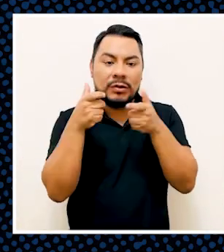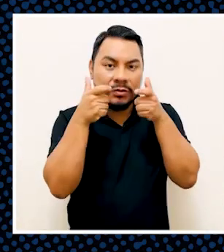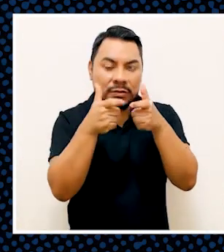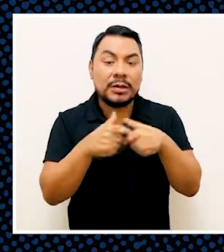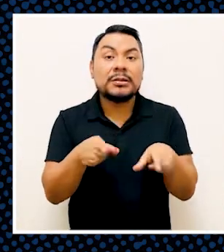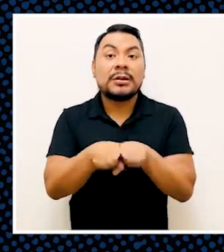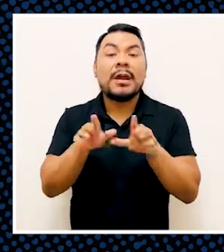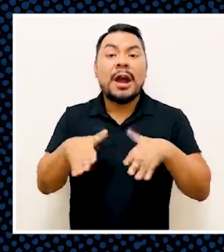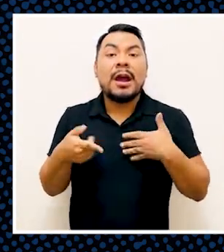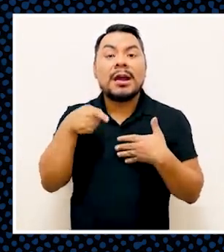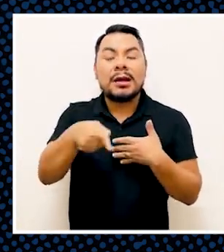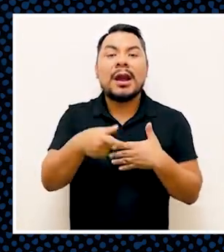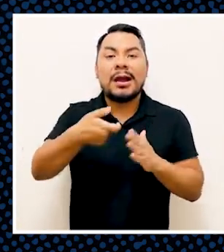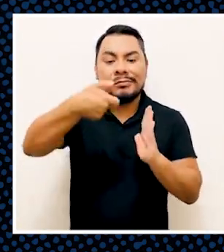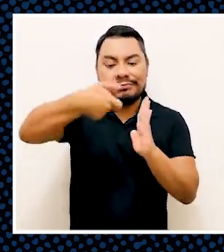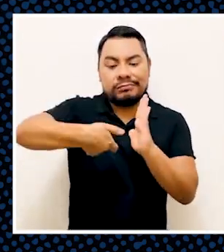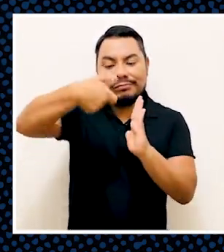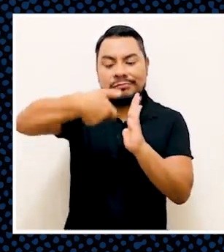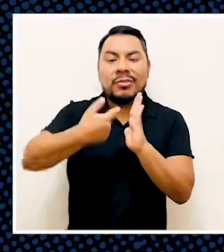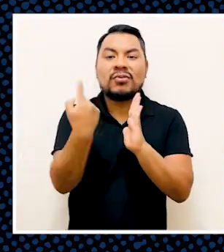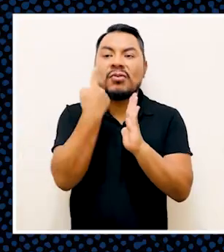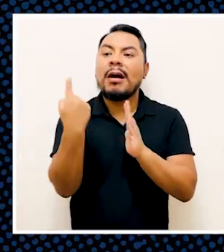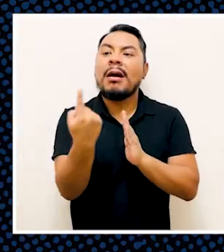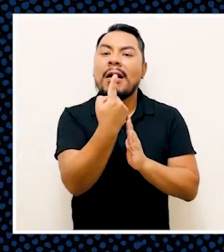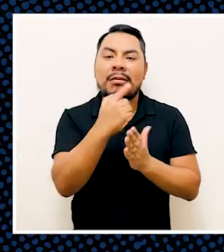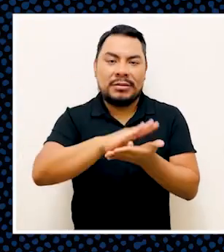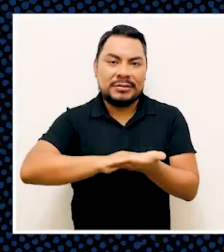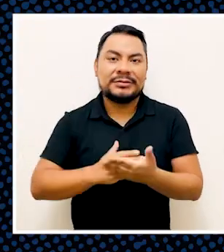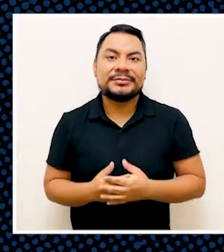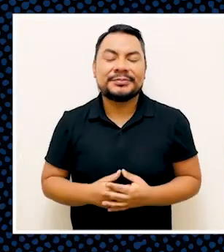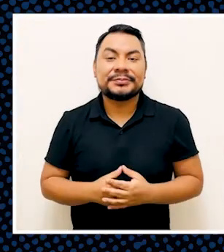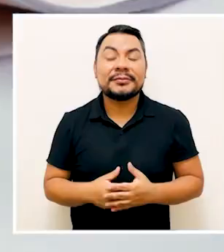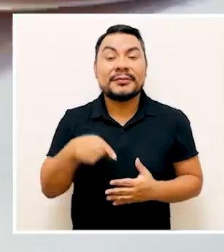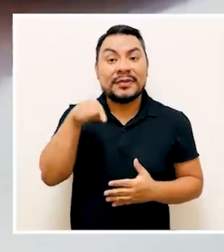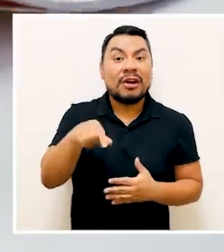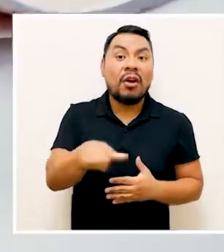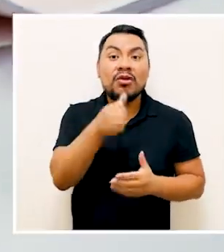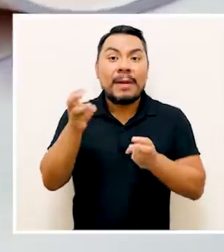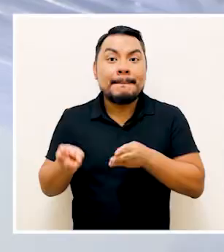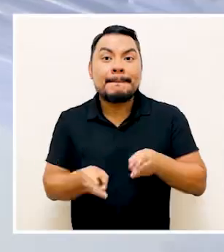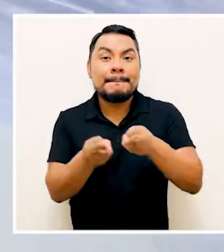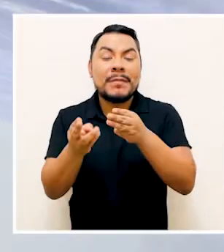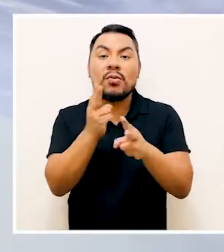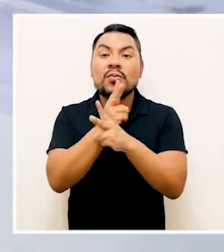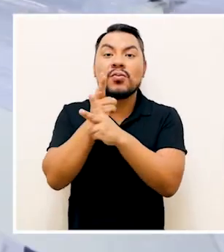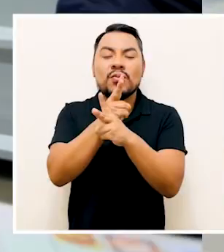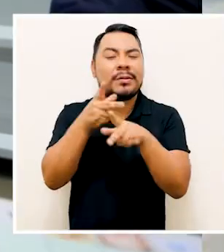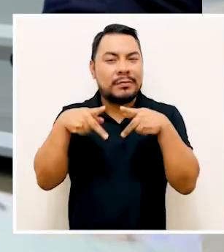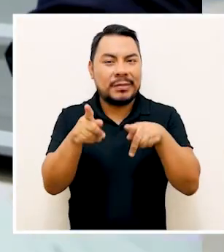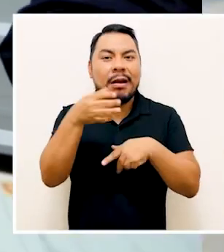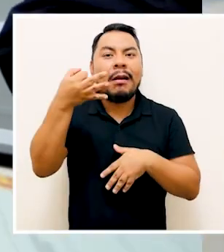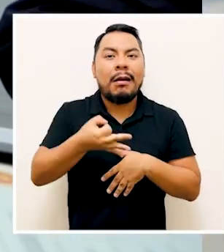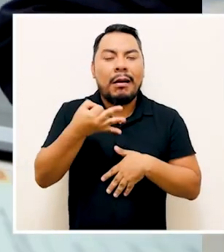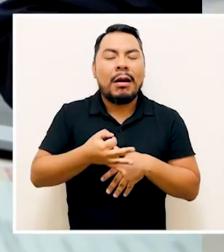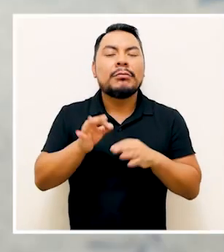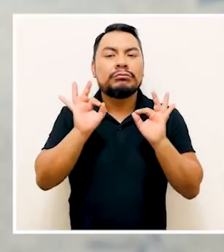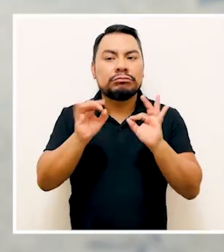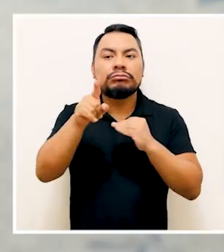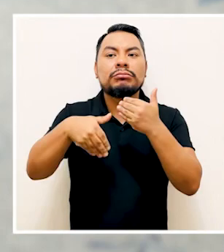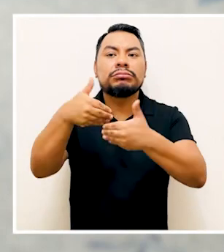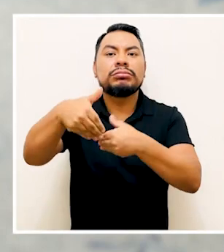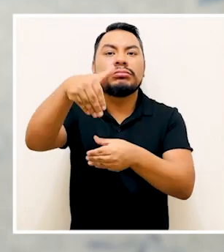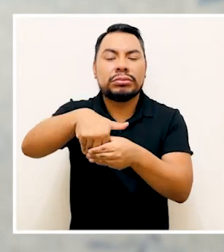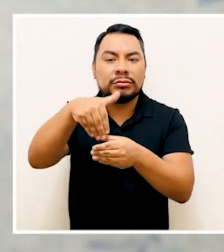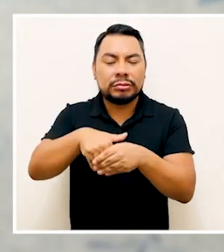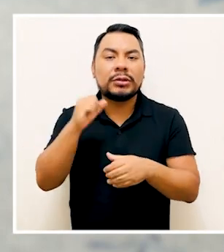personeros. También cuentan con un código de barras único para cada circunscripción. Este y otros mecanismos de seguridad permiten garantizar la